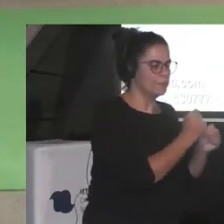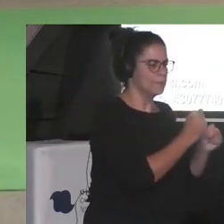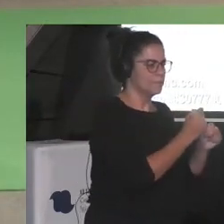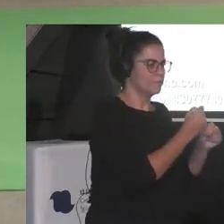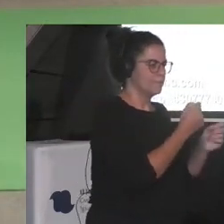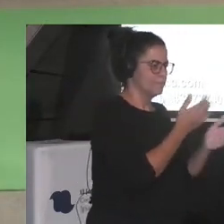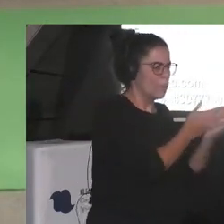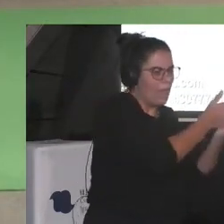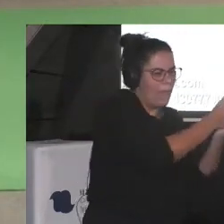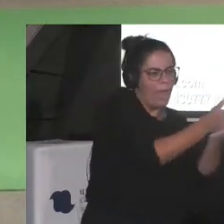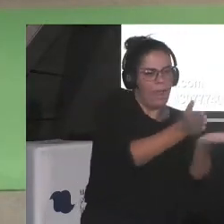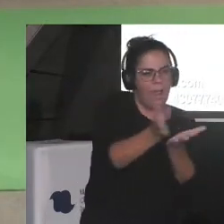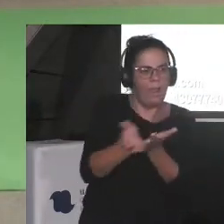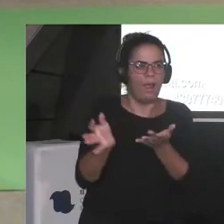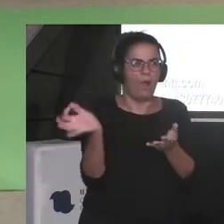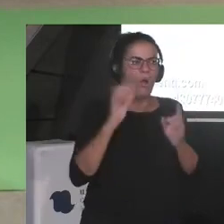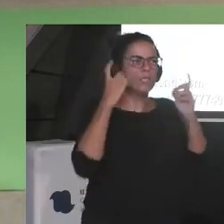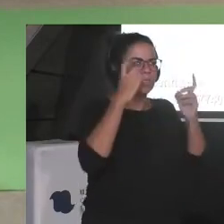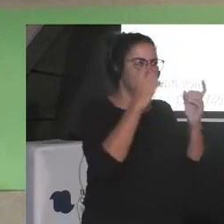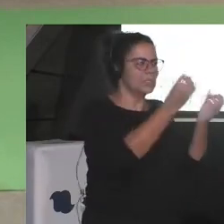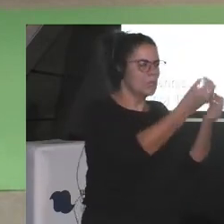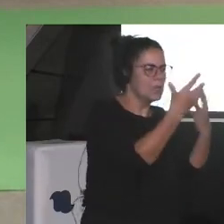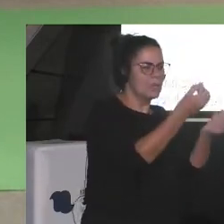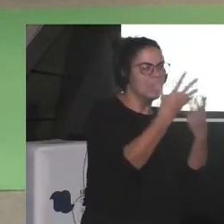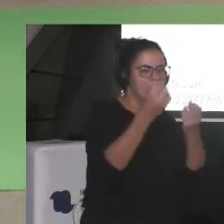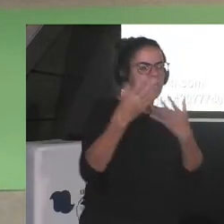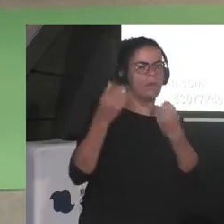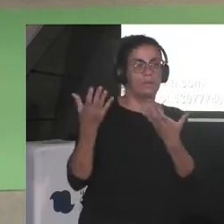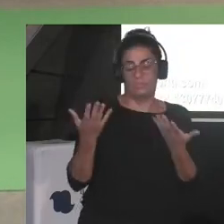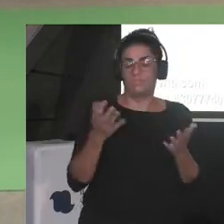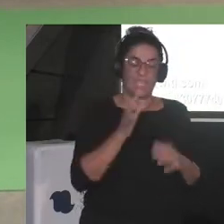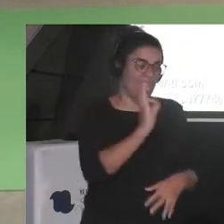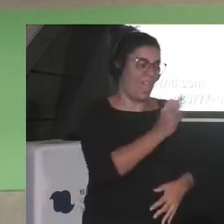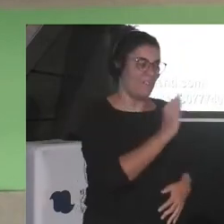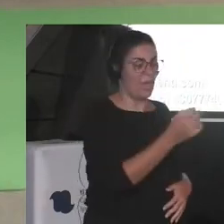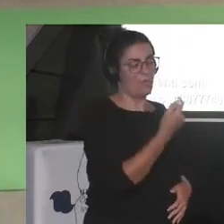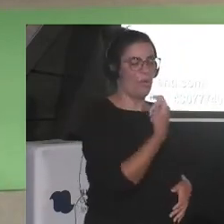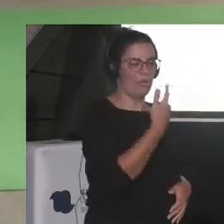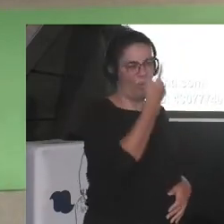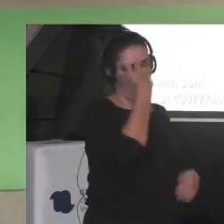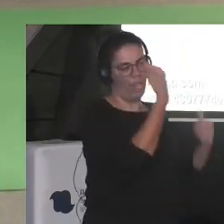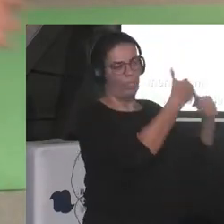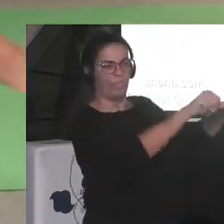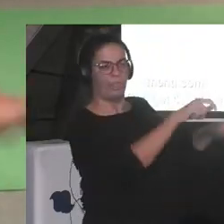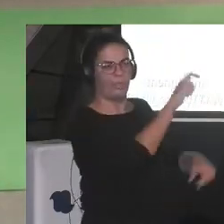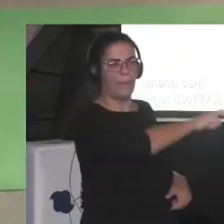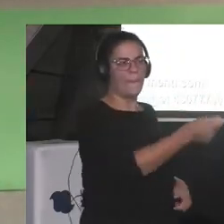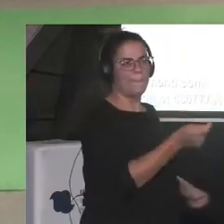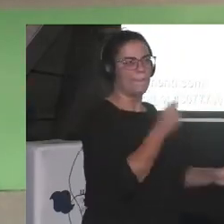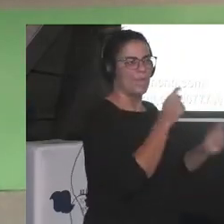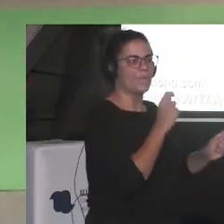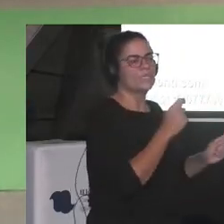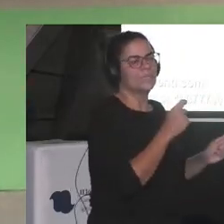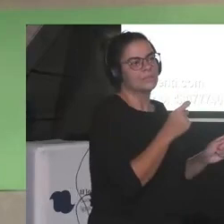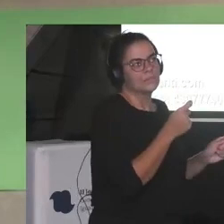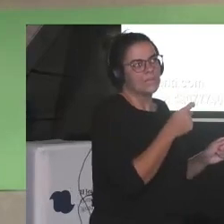y es verdad que hay como ese prejuicio con los periodistas ¿no? que saben mucho saben poco de mucho ¿no?